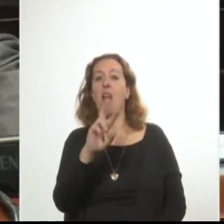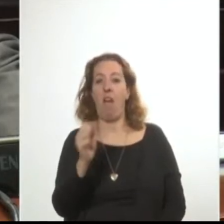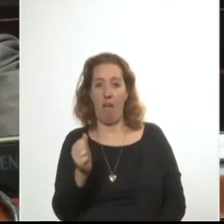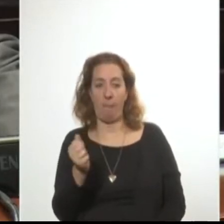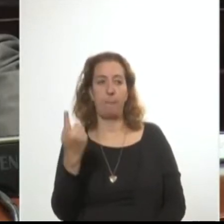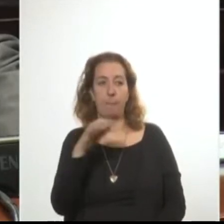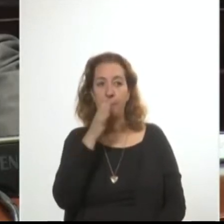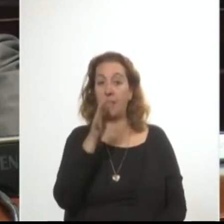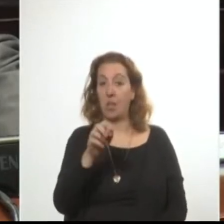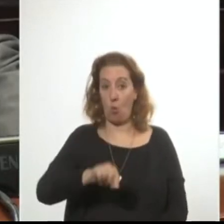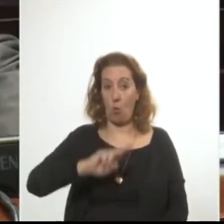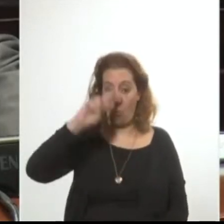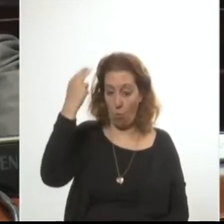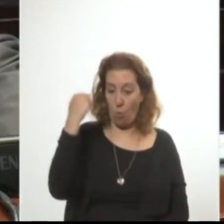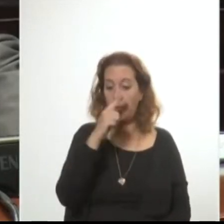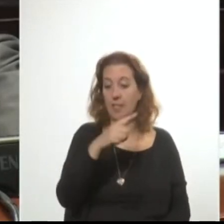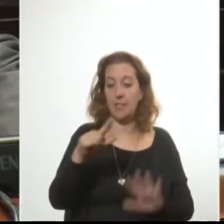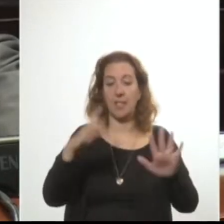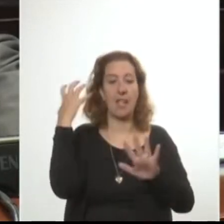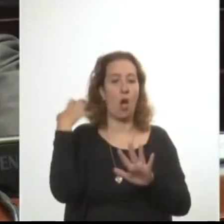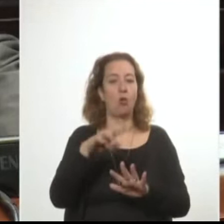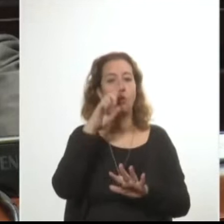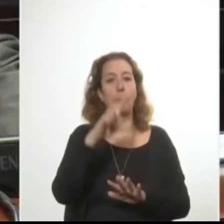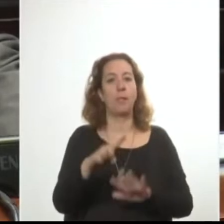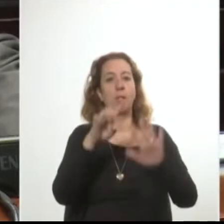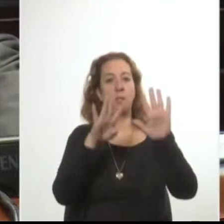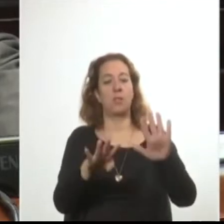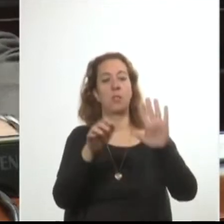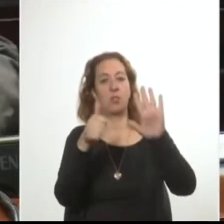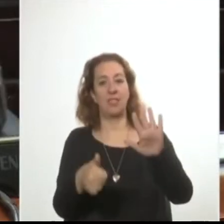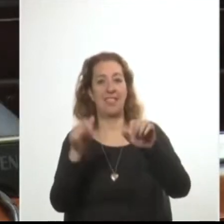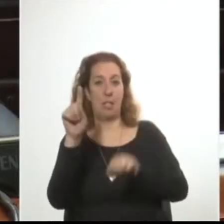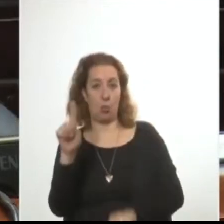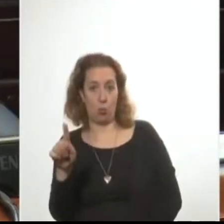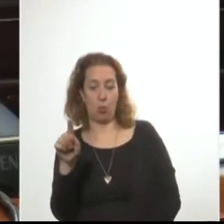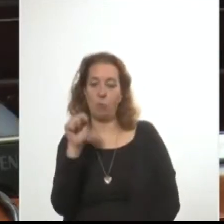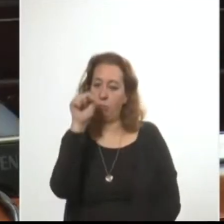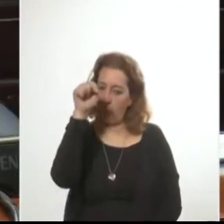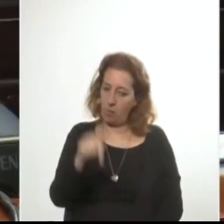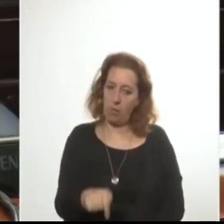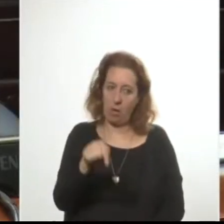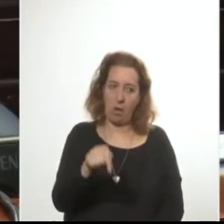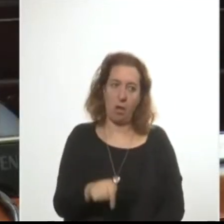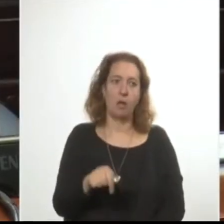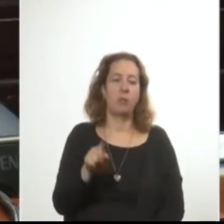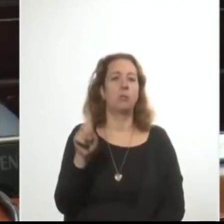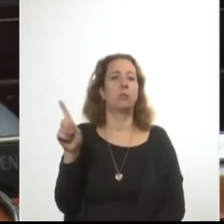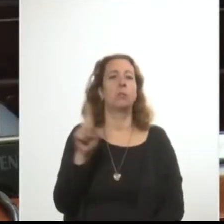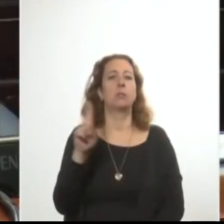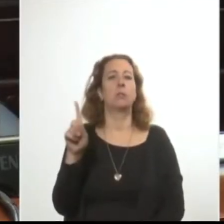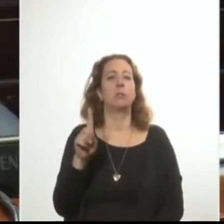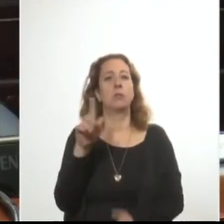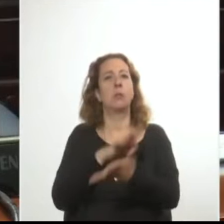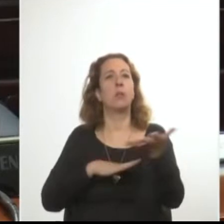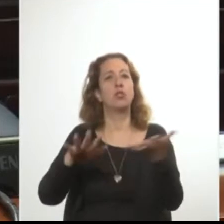el 17 de agosto de 1961 que acá no estaban dadas las condiciones para una